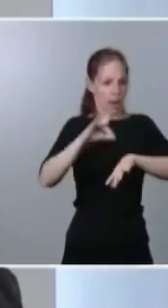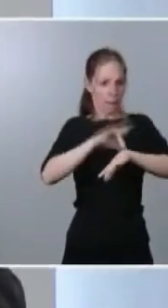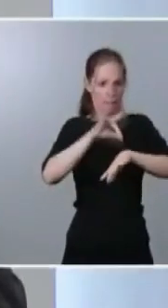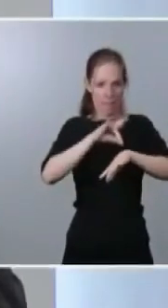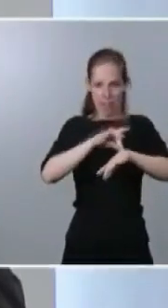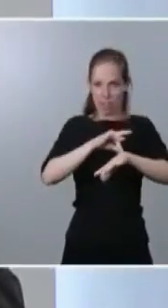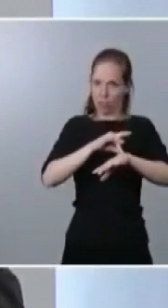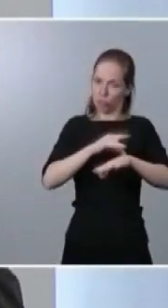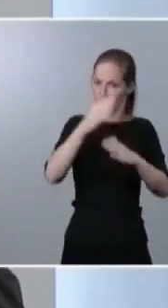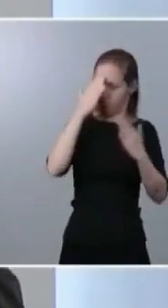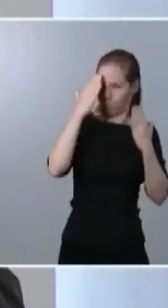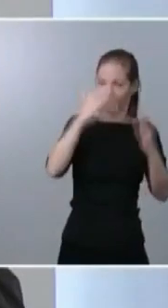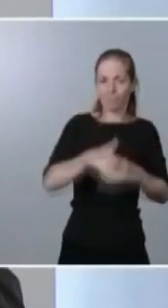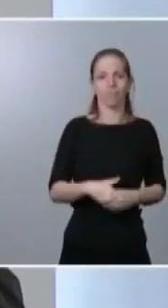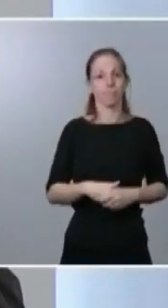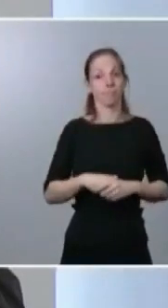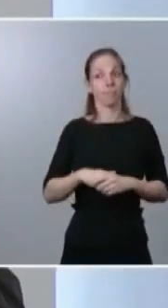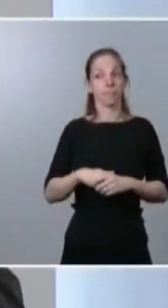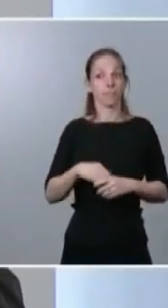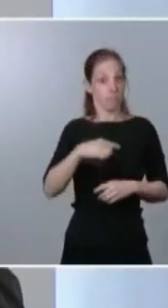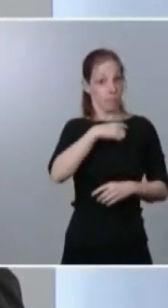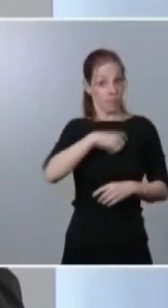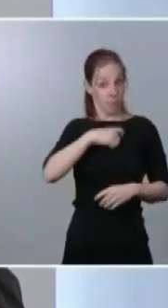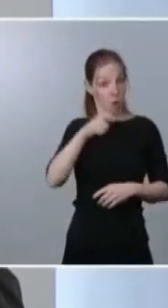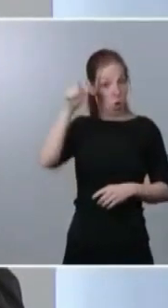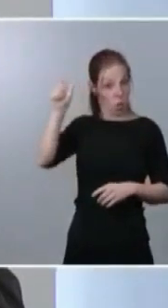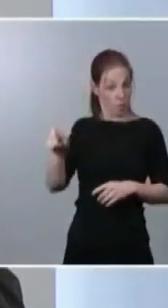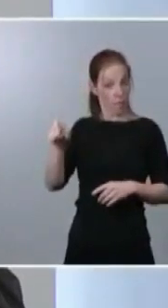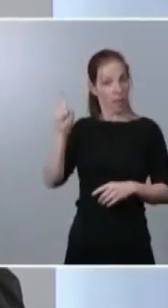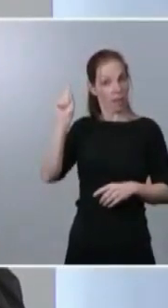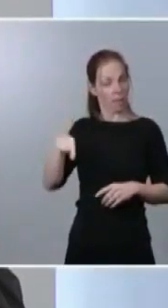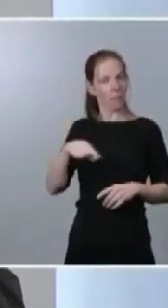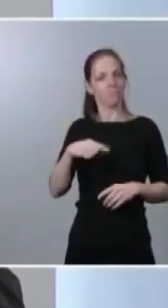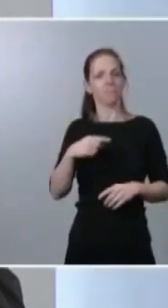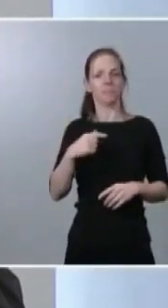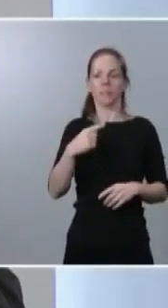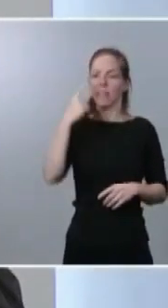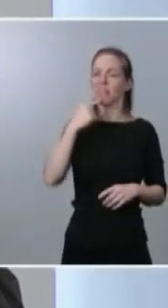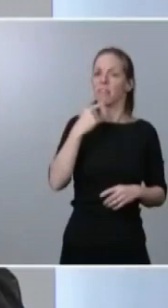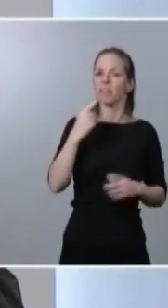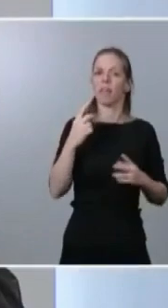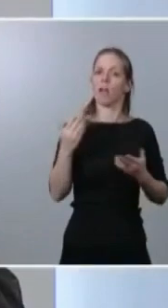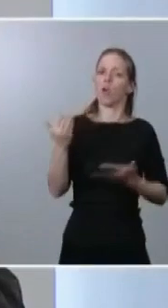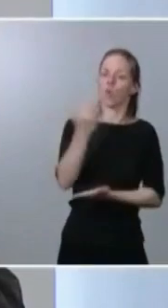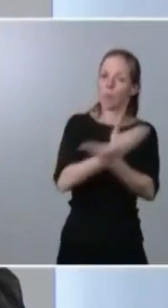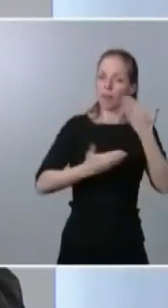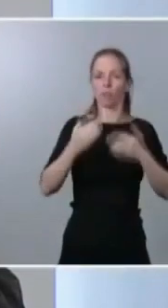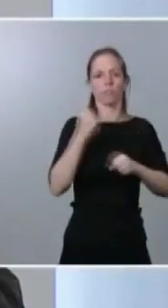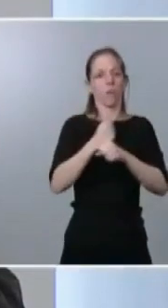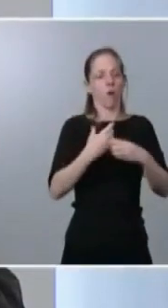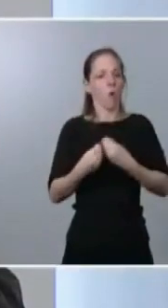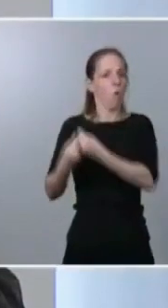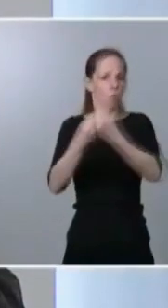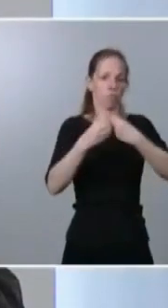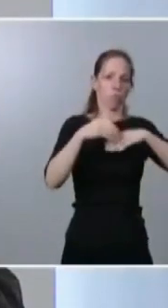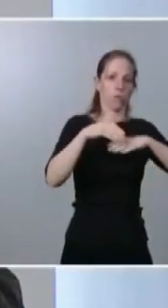la comisaria Kiriakiris ha puesto en valor la cooperación y el trabajo conjunto de la Administración Central, Autonómica y Local en